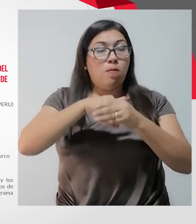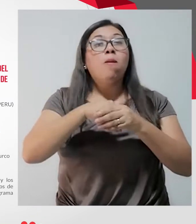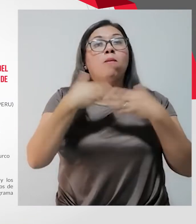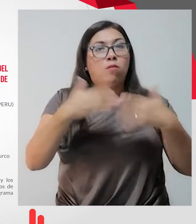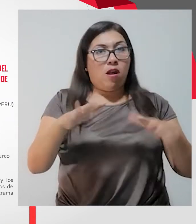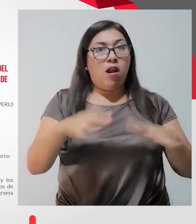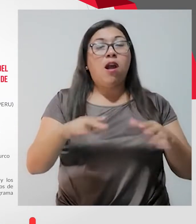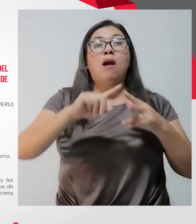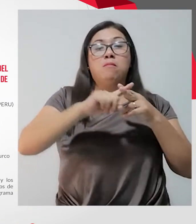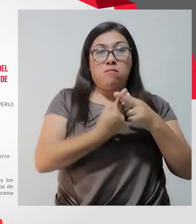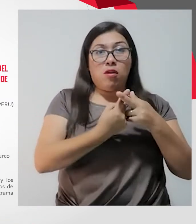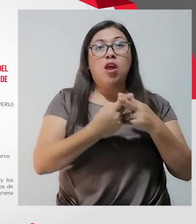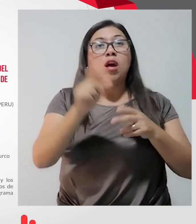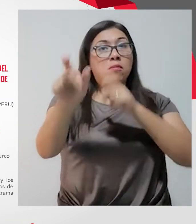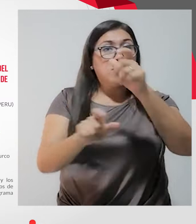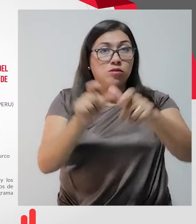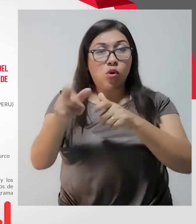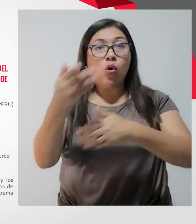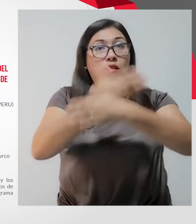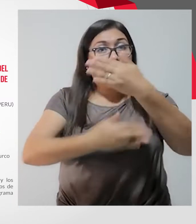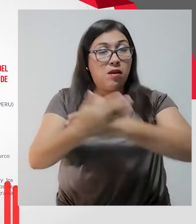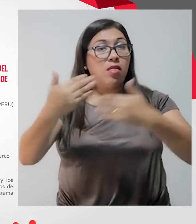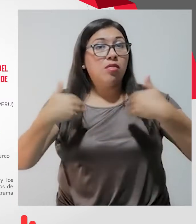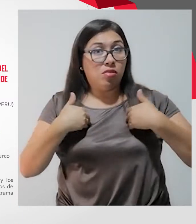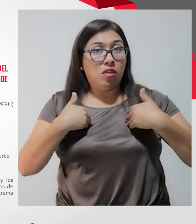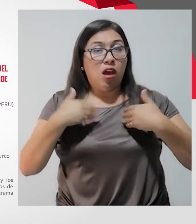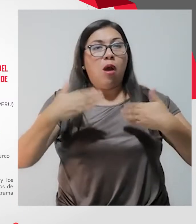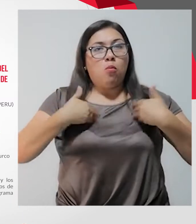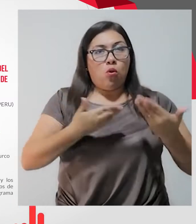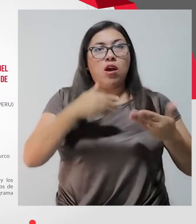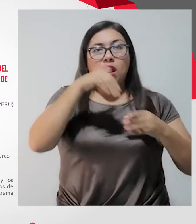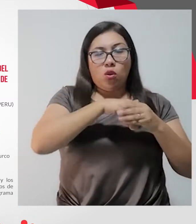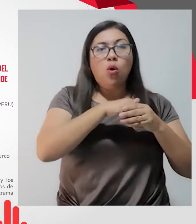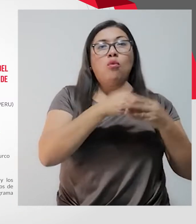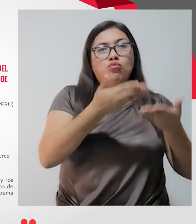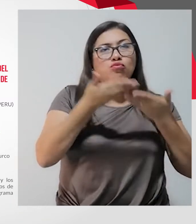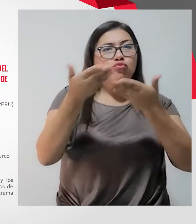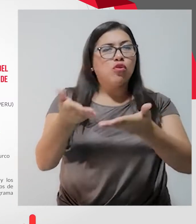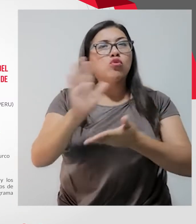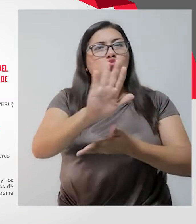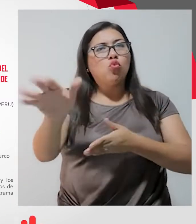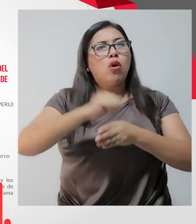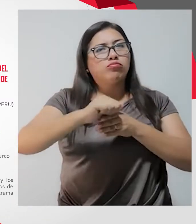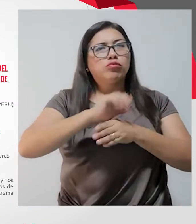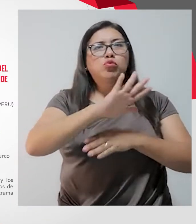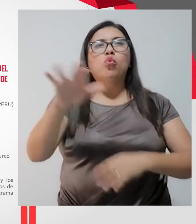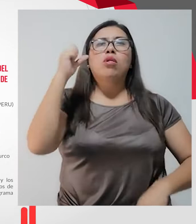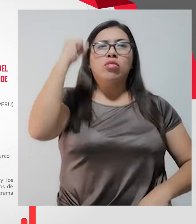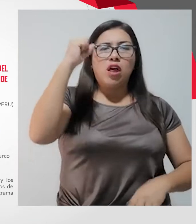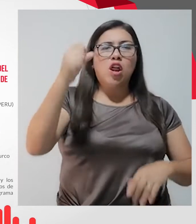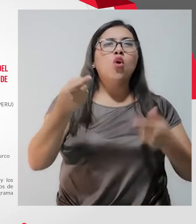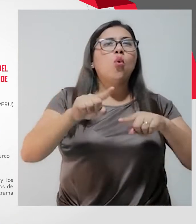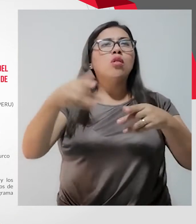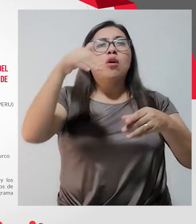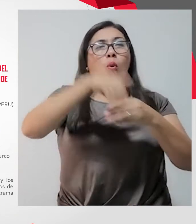registro de ciudadanas y ciudadanos con discapacidad a fin de brindarles facilidades para ejercer su derecho al